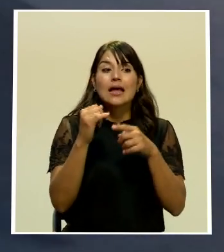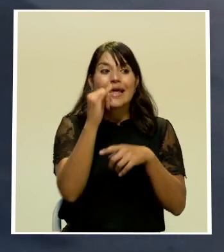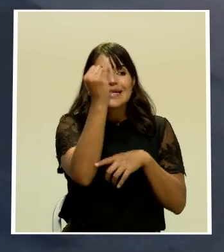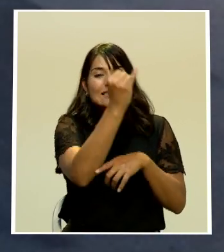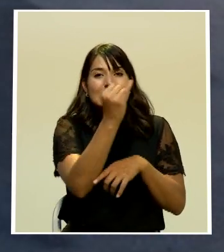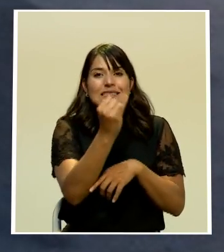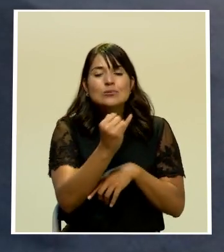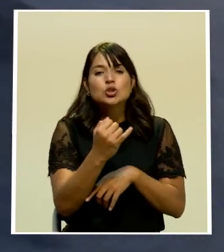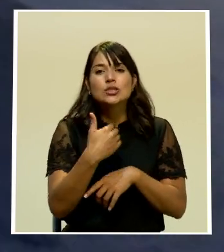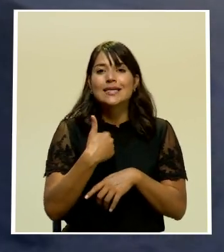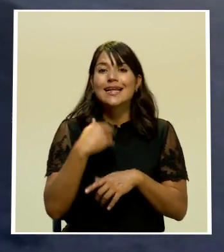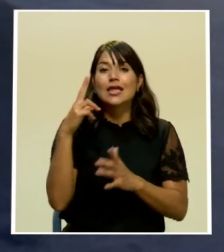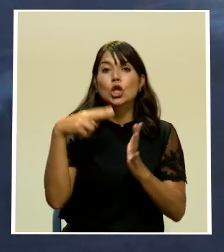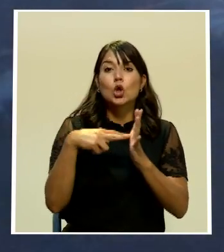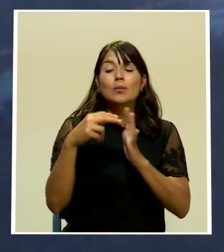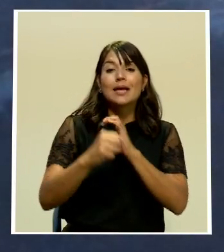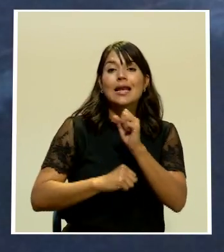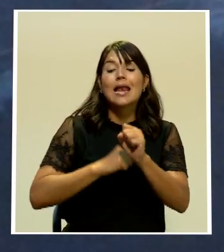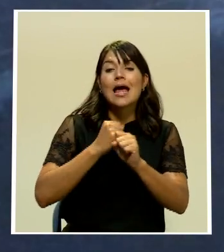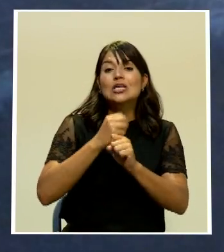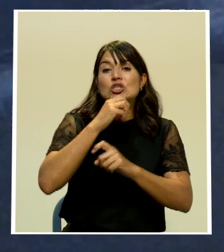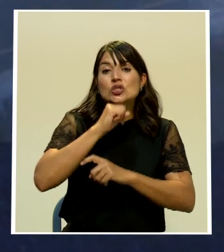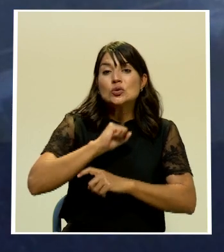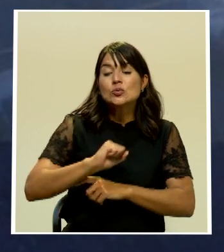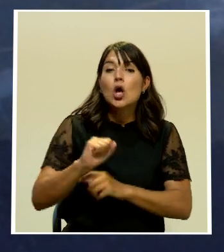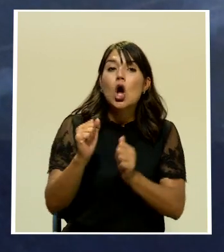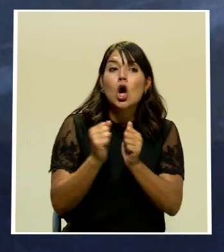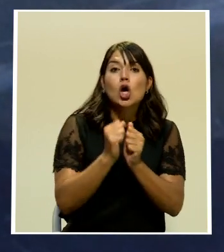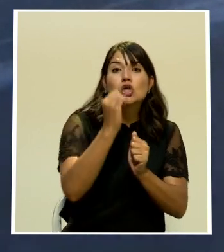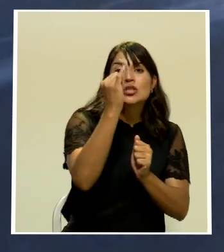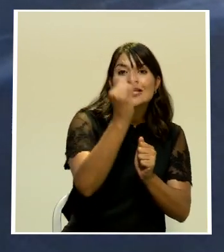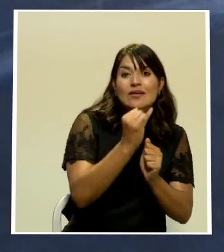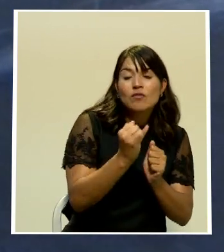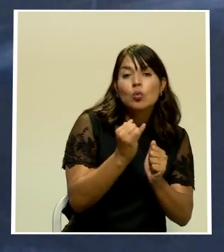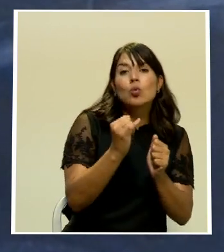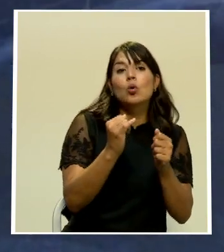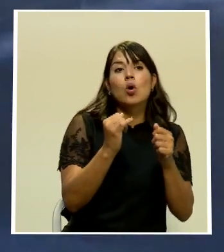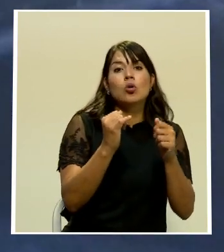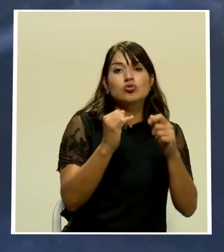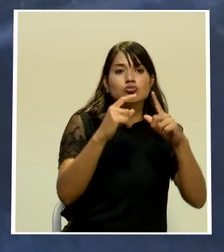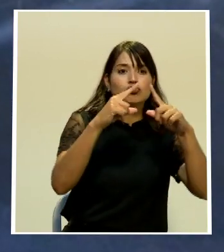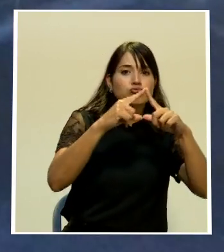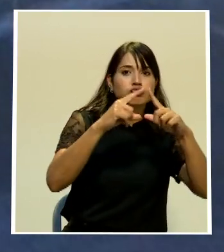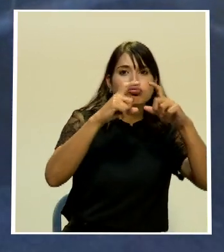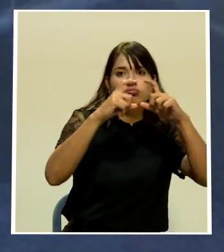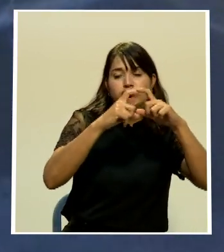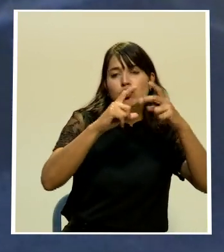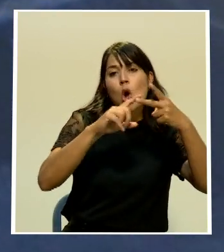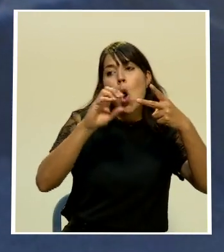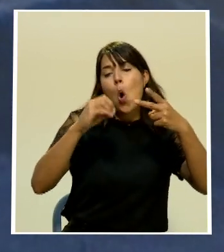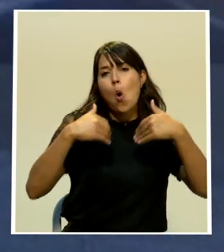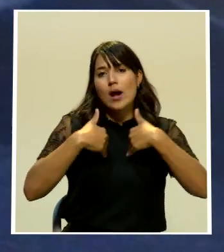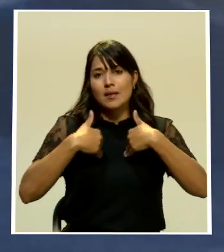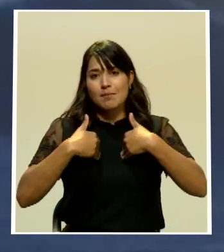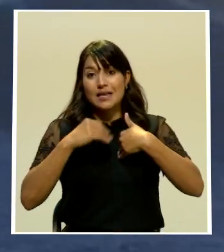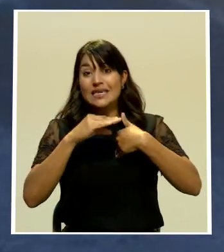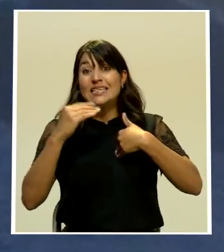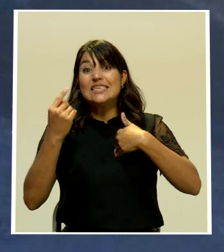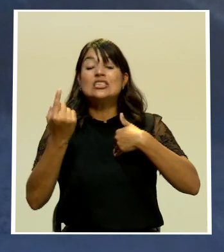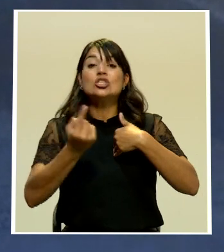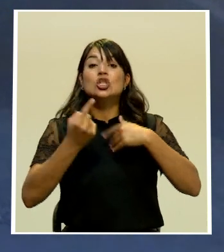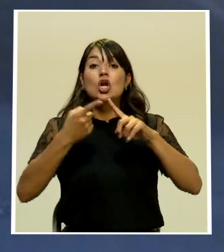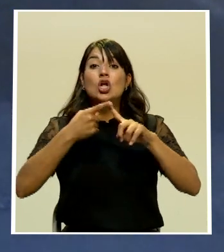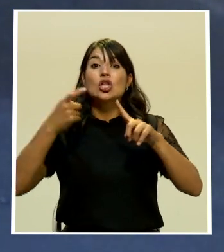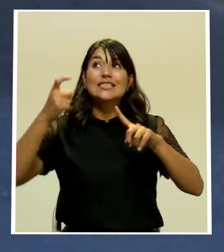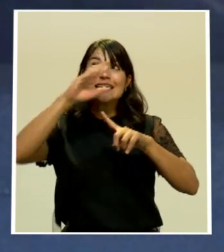geoglifos de más de dos mil años de antigüedad con figuras geométricas y de animales que solo pueden ser apreciadas desde el cielo o desde otras montañas